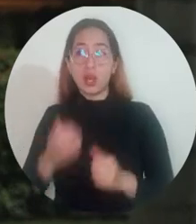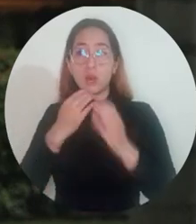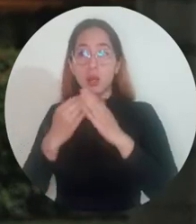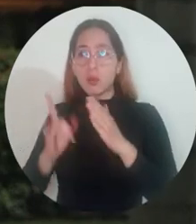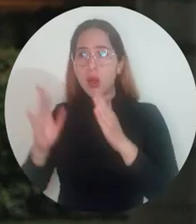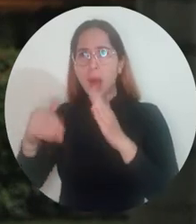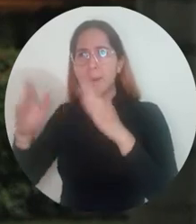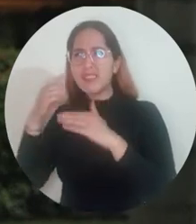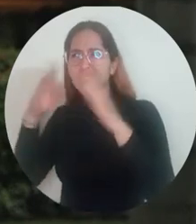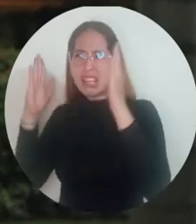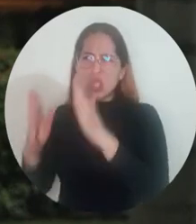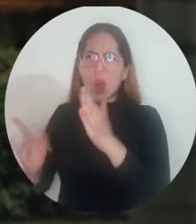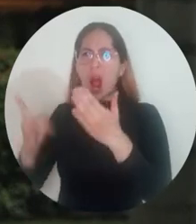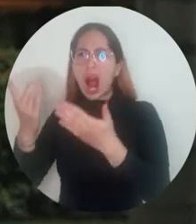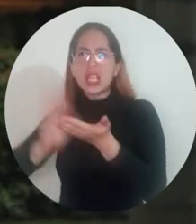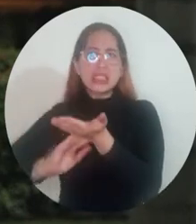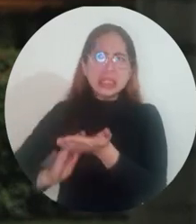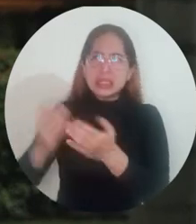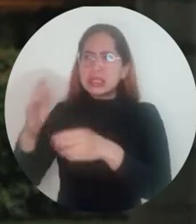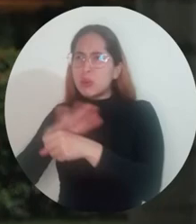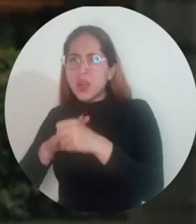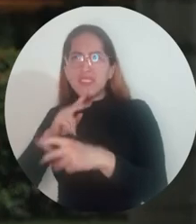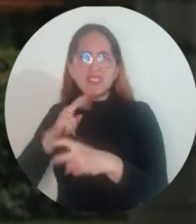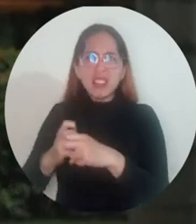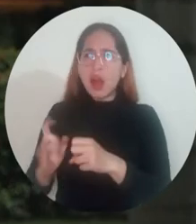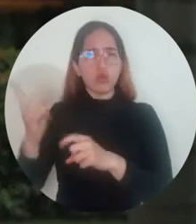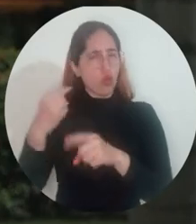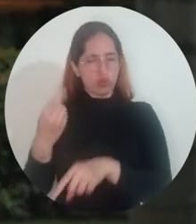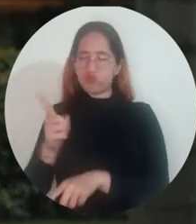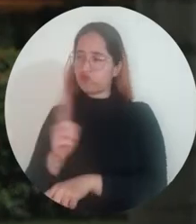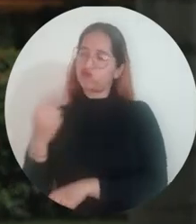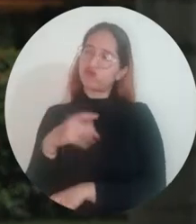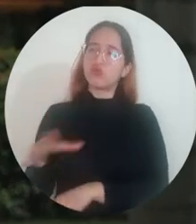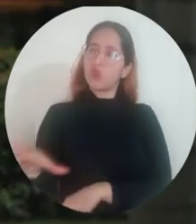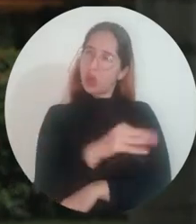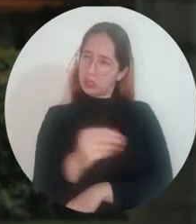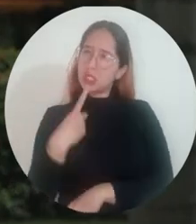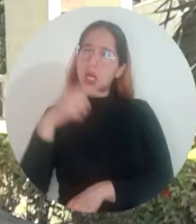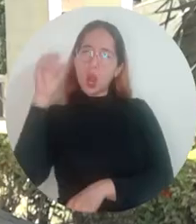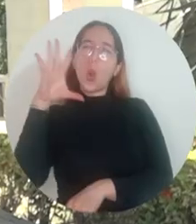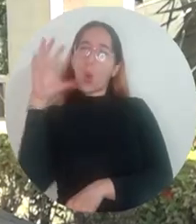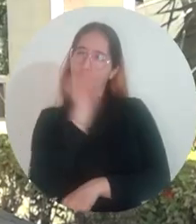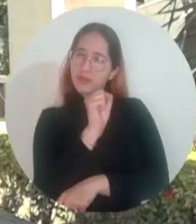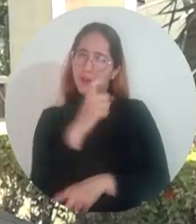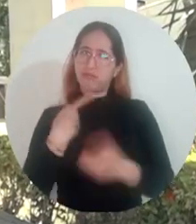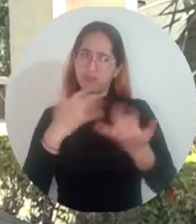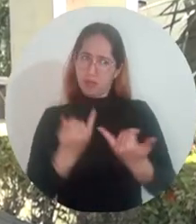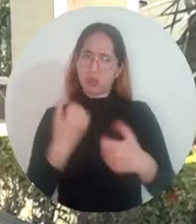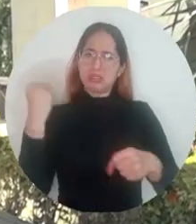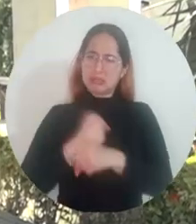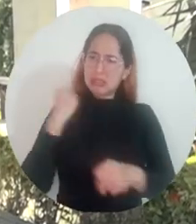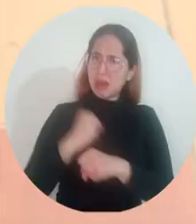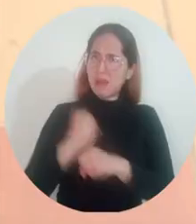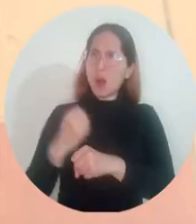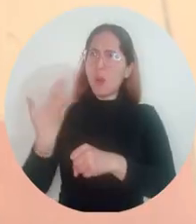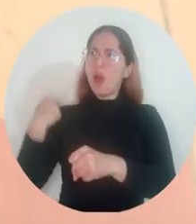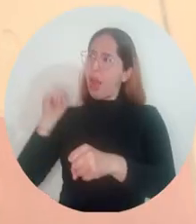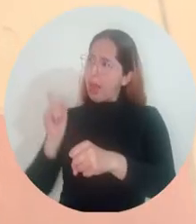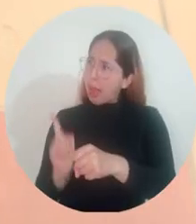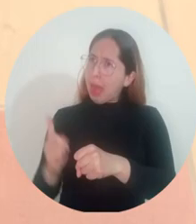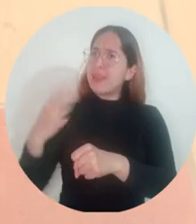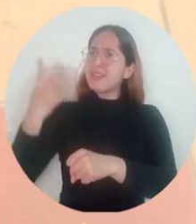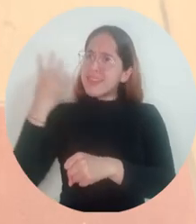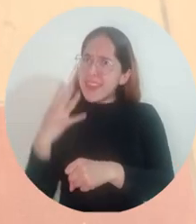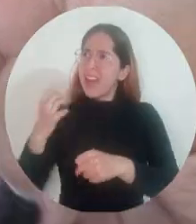los programas, en todas las facultades, no hubo uno donde la atención fuera